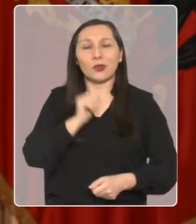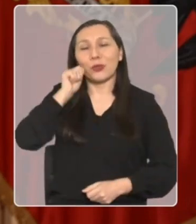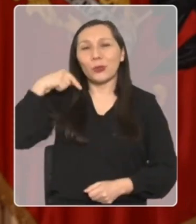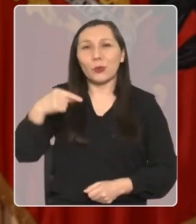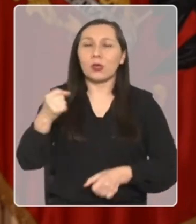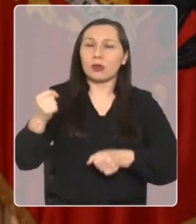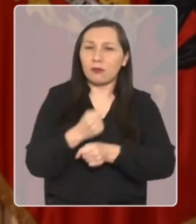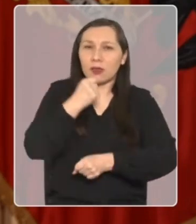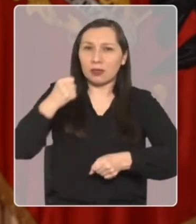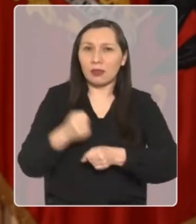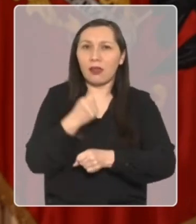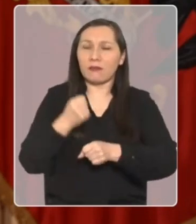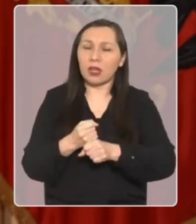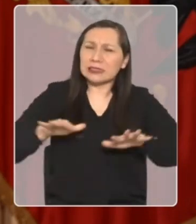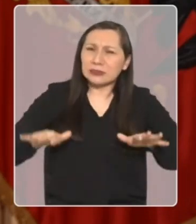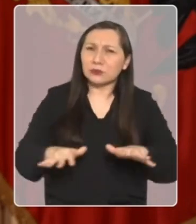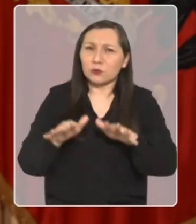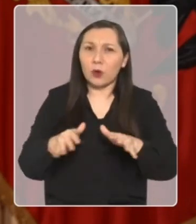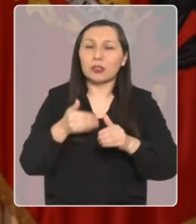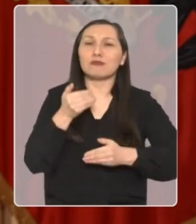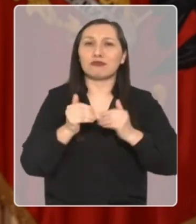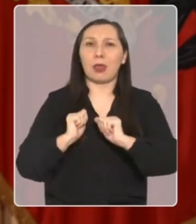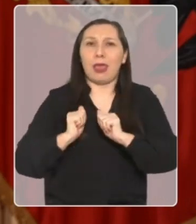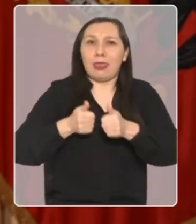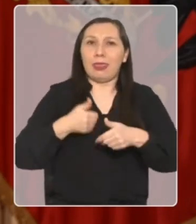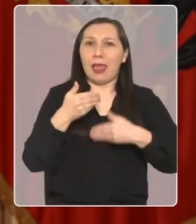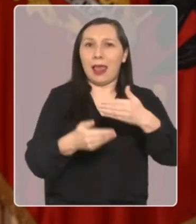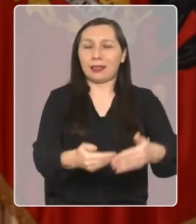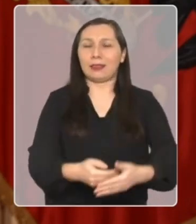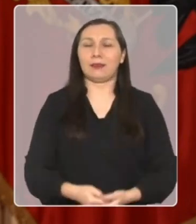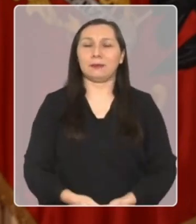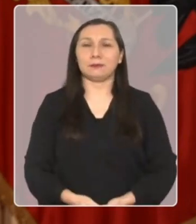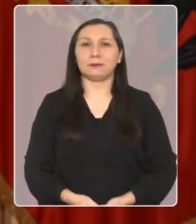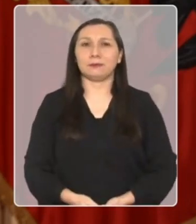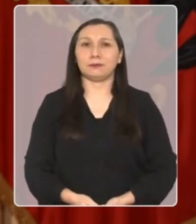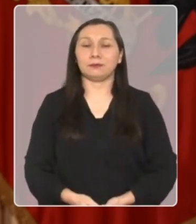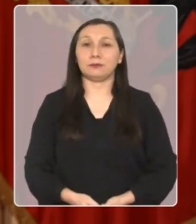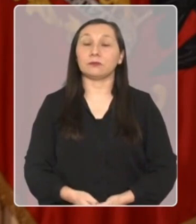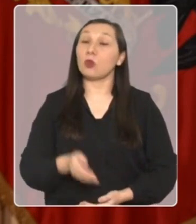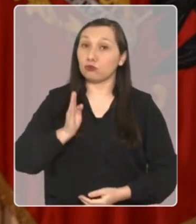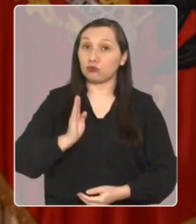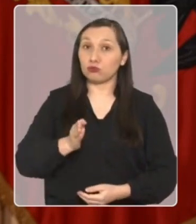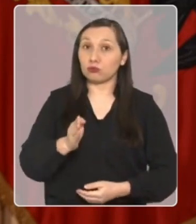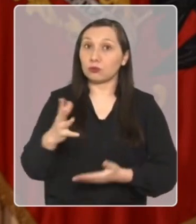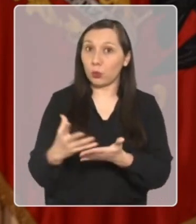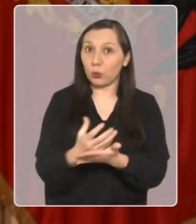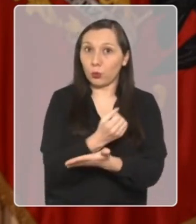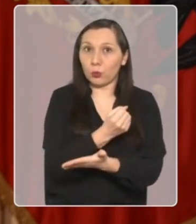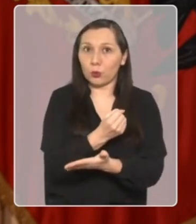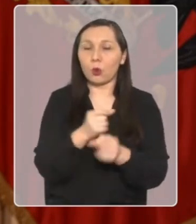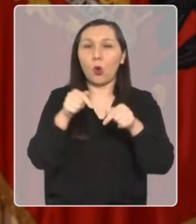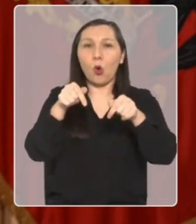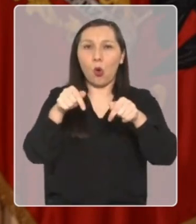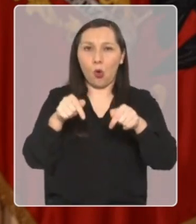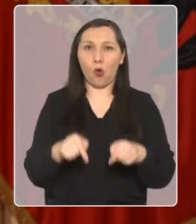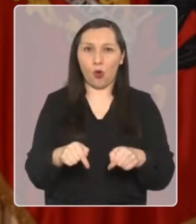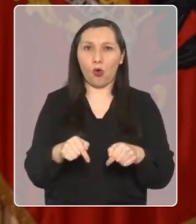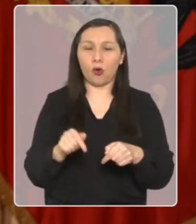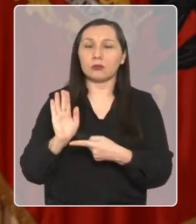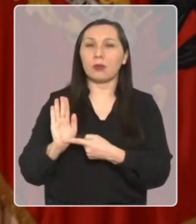día trabajan y se esfuerzan para salir adelante. En continuidad con estos logros, hoy